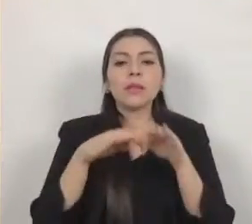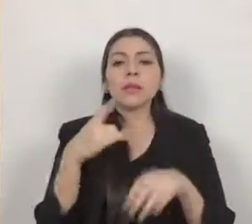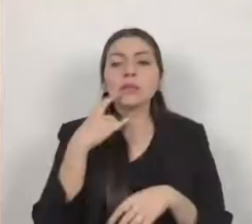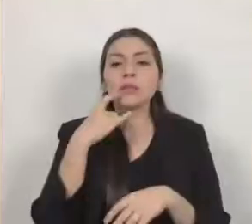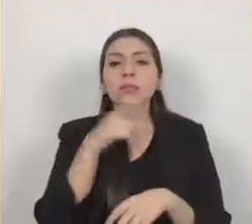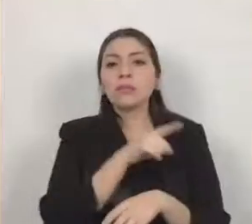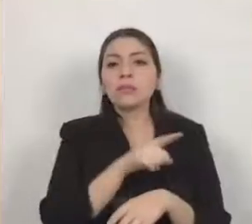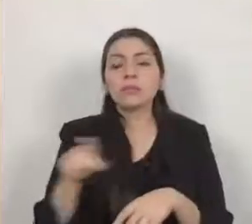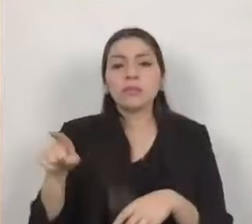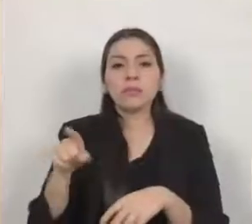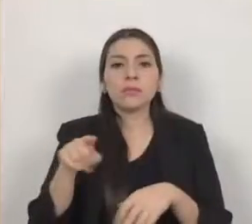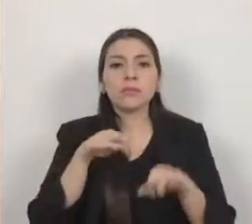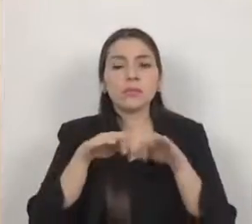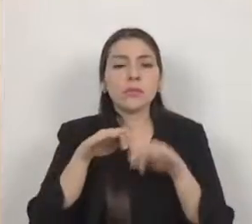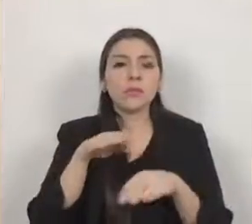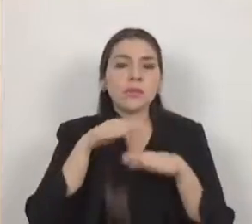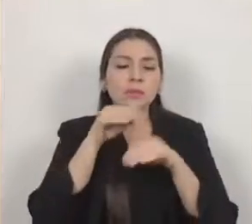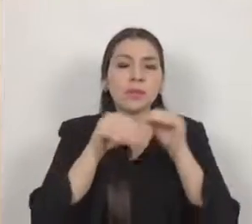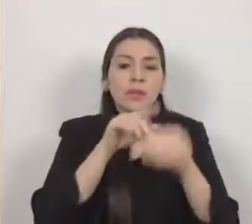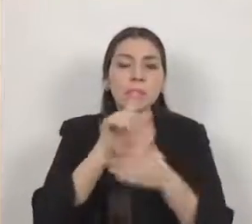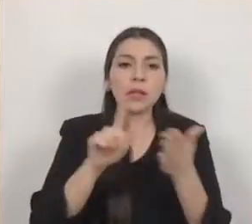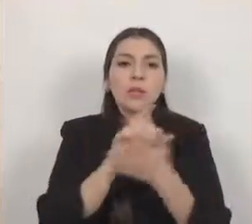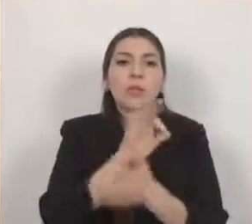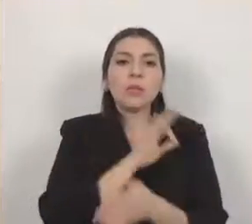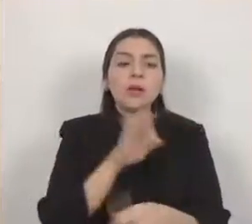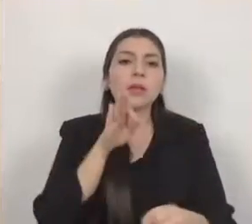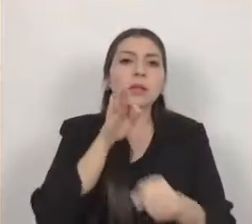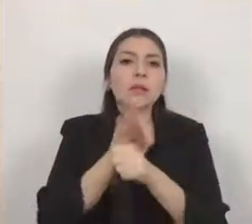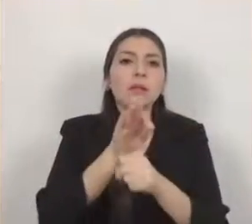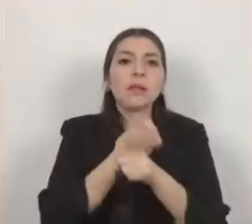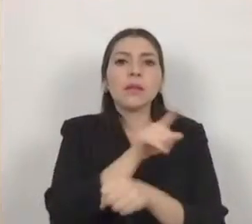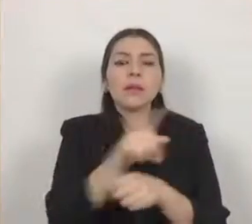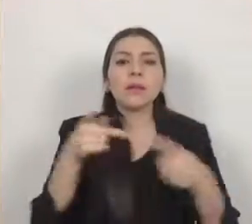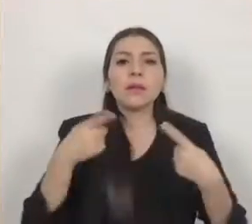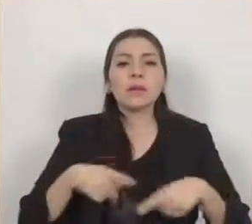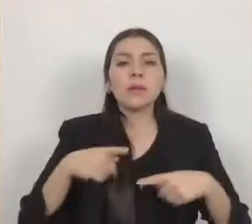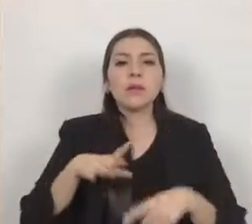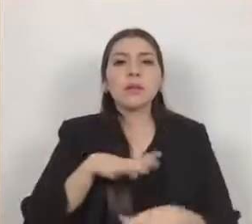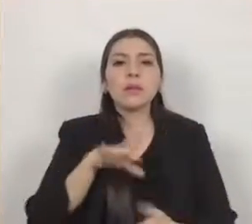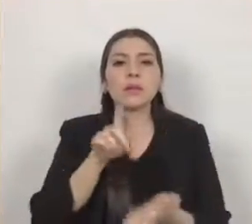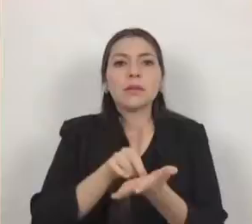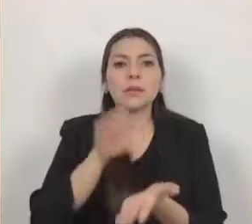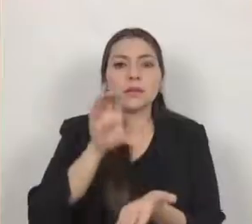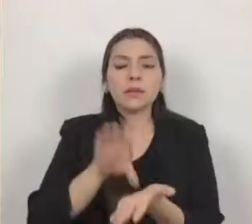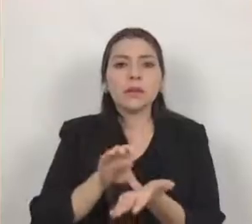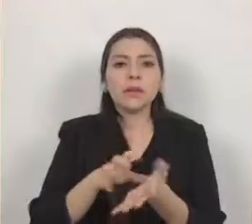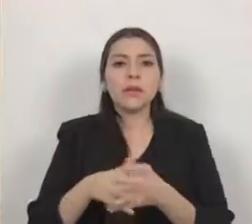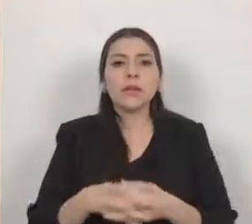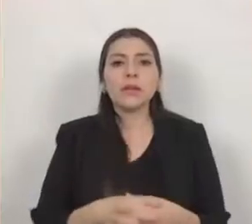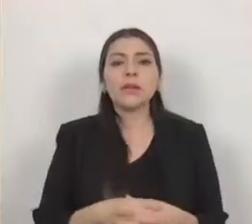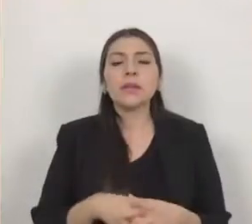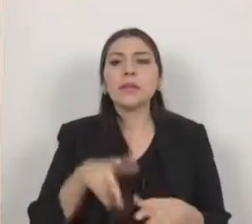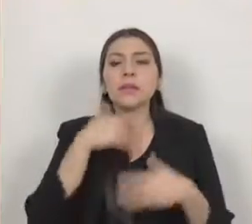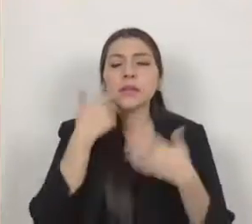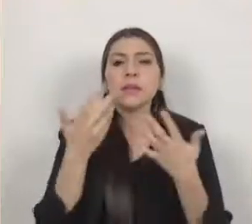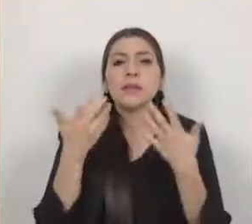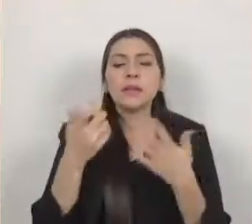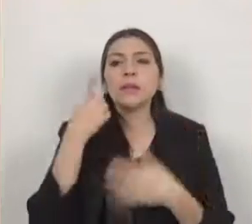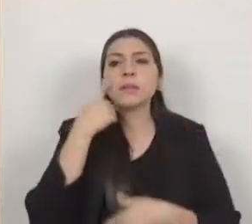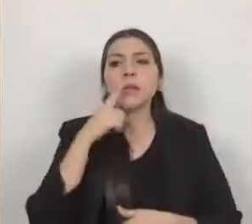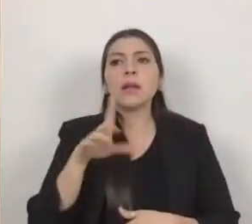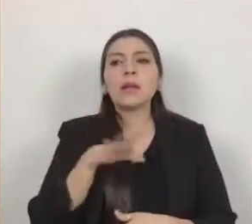dar respaldo a las personas con cualquier tipo de discapacidad buscando que tenga acceso a la movilidad